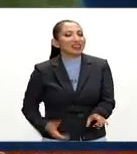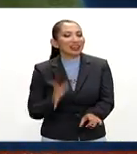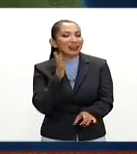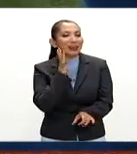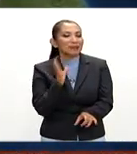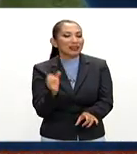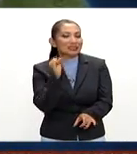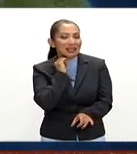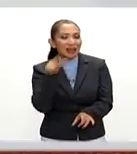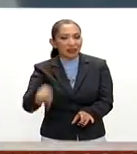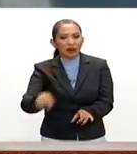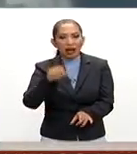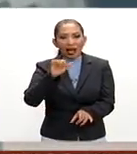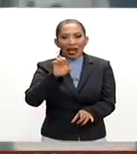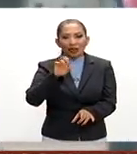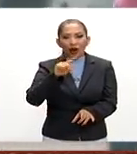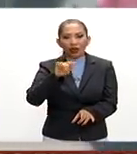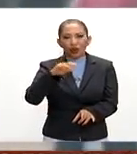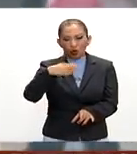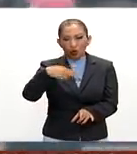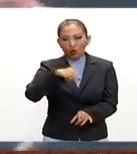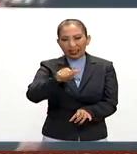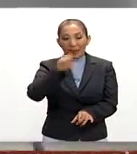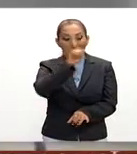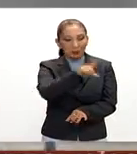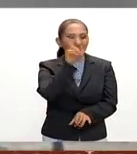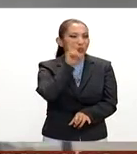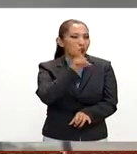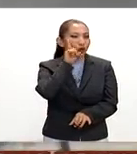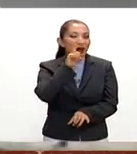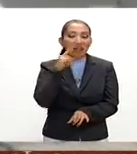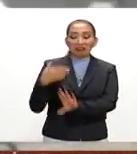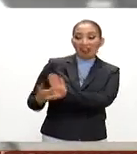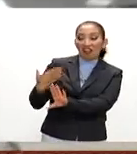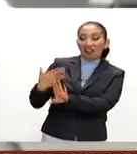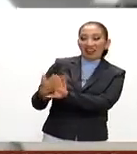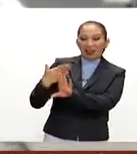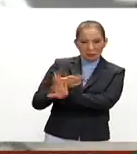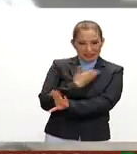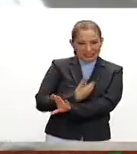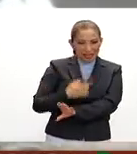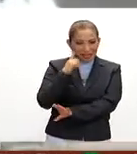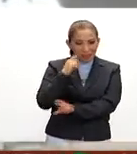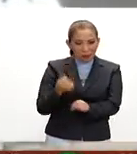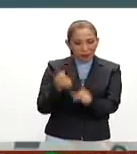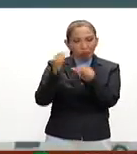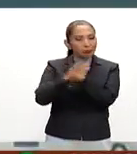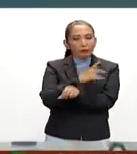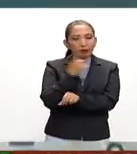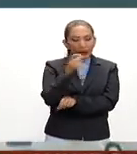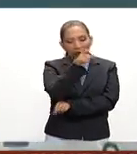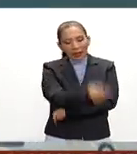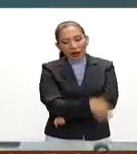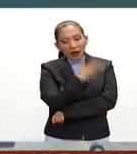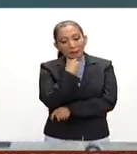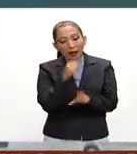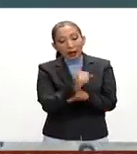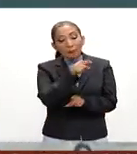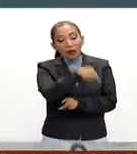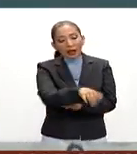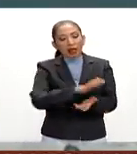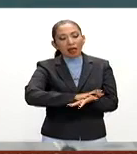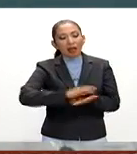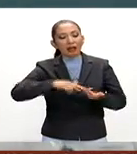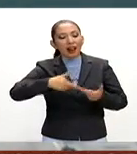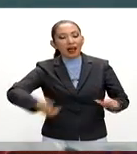Eduardo Cuña, el que llevó a Dilma Rousseff a la destitución. ¿Por qué cree usted? Pues porque está